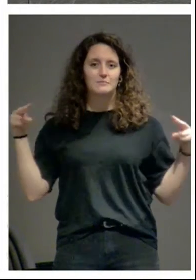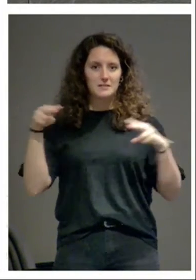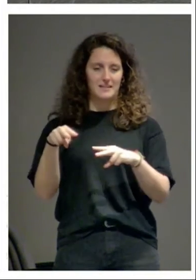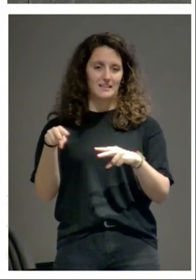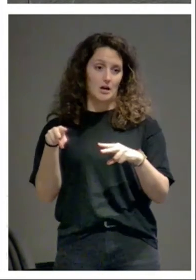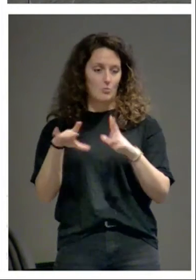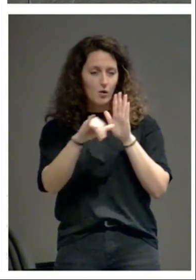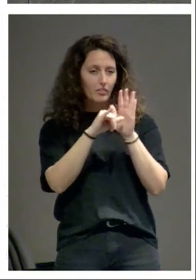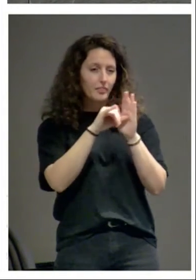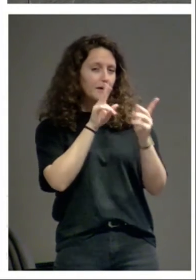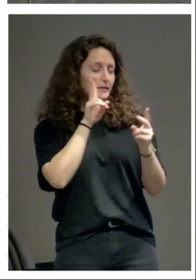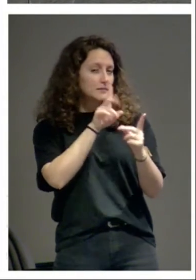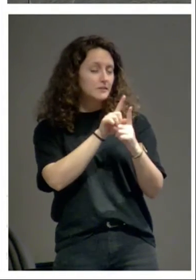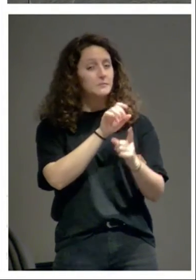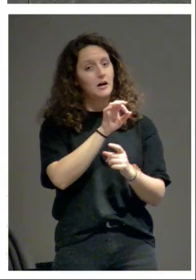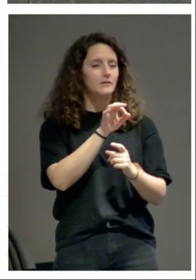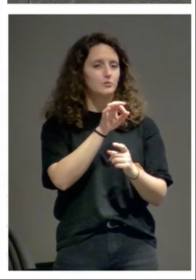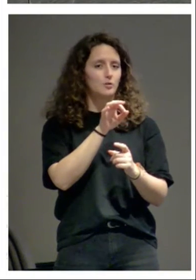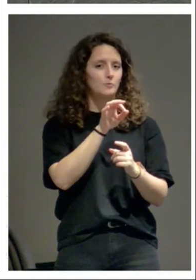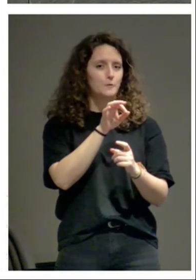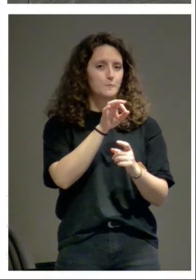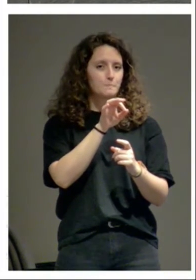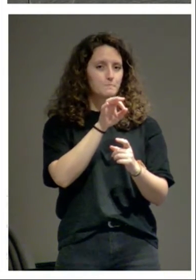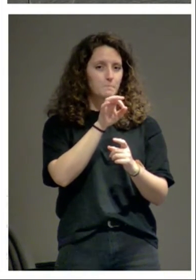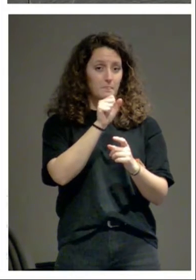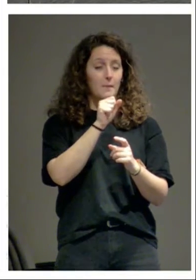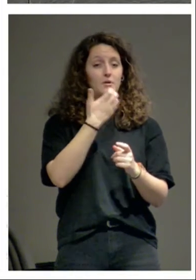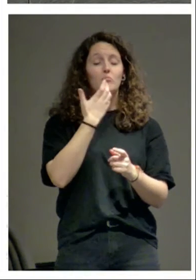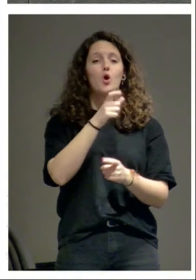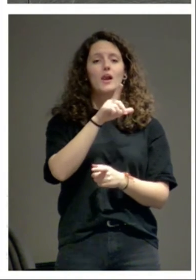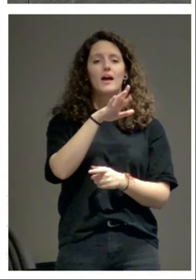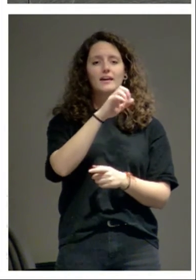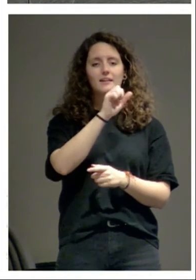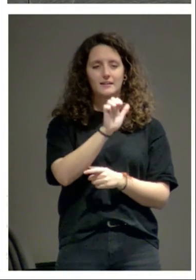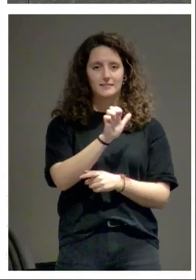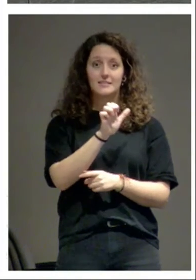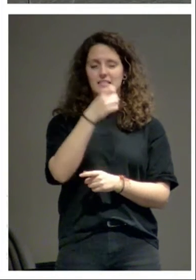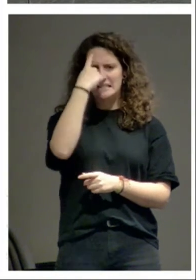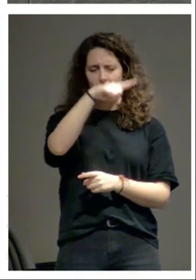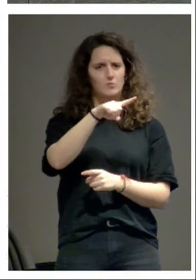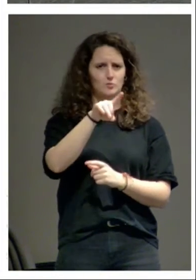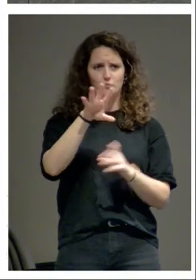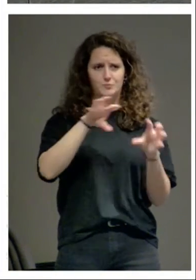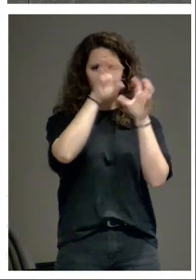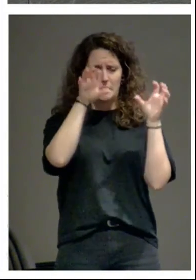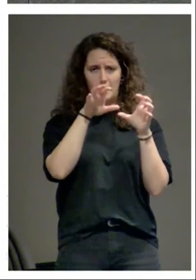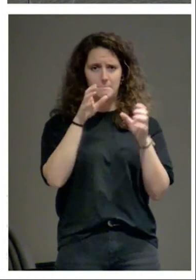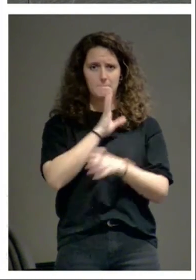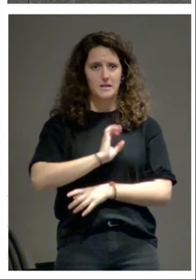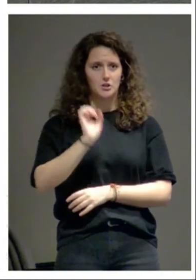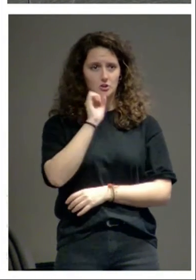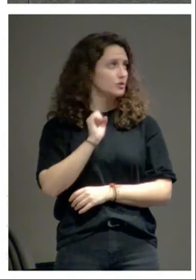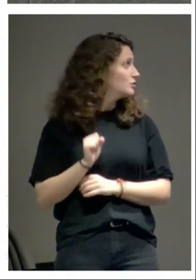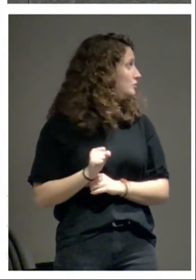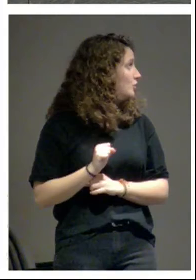nos preocupamos por los aparejos por ejemplo en Leire ya sabemos que Leire tiene un aparejo impresionante ustedes un día